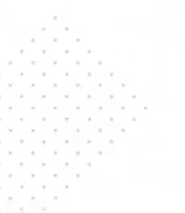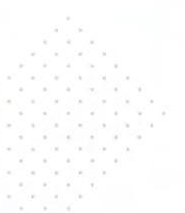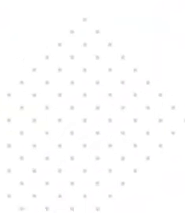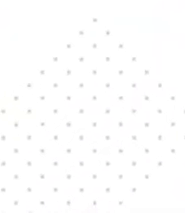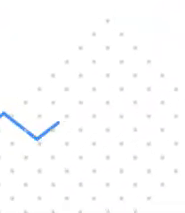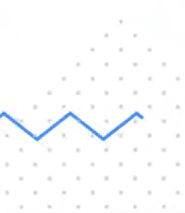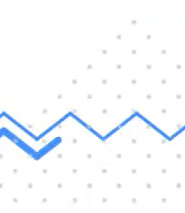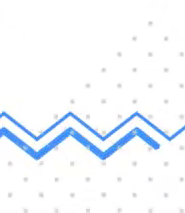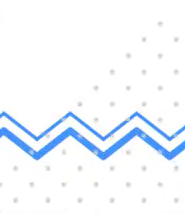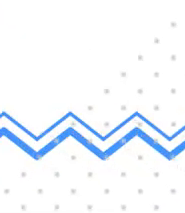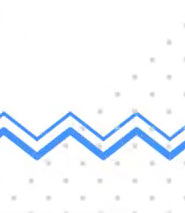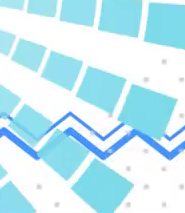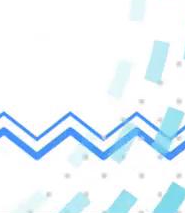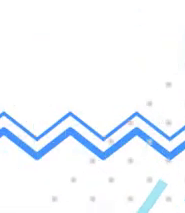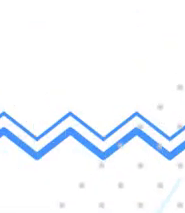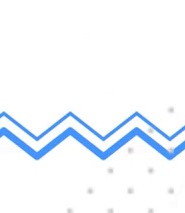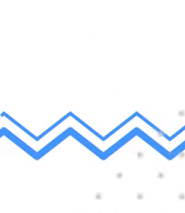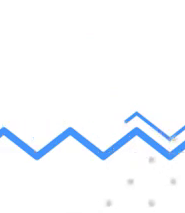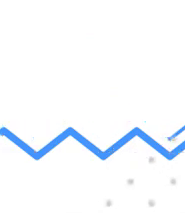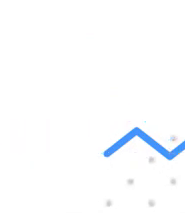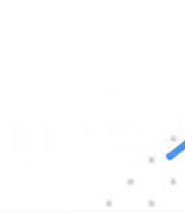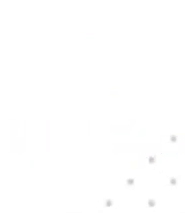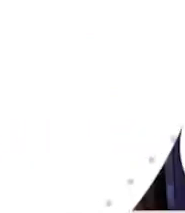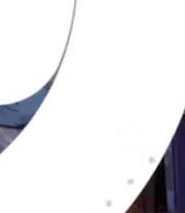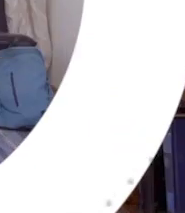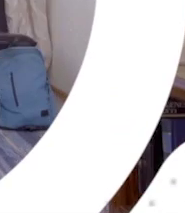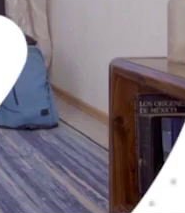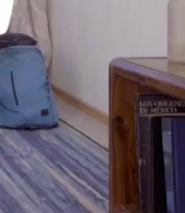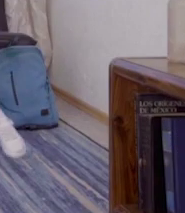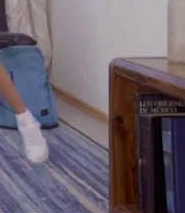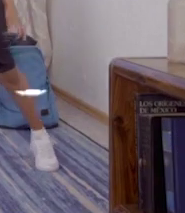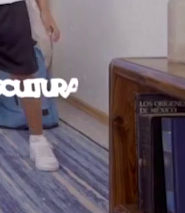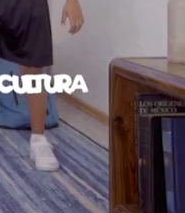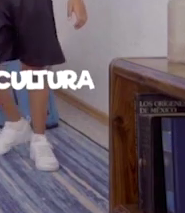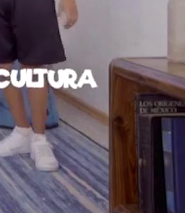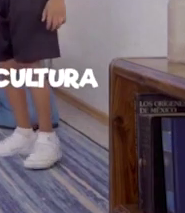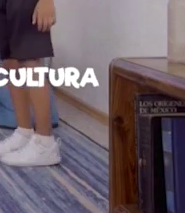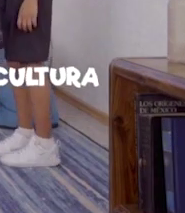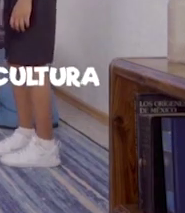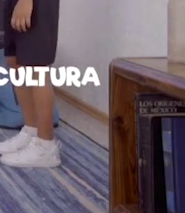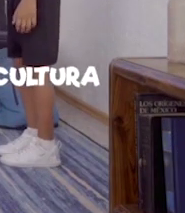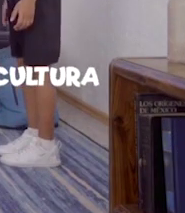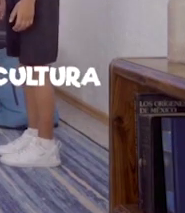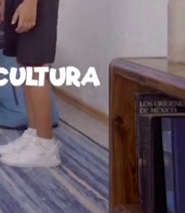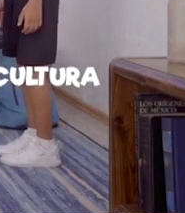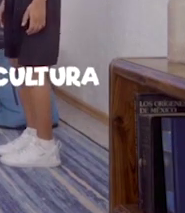¡Gracias! ¡Gracias! ¡Gracias! ¡Gracias!